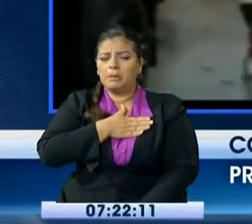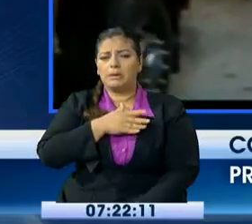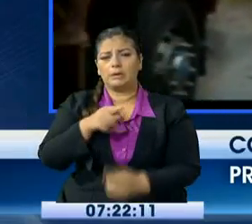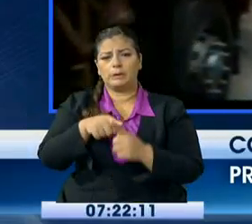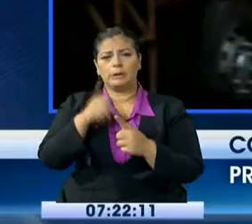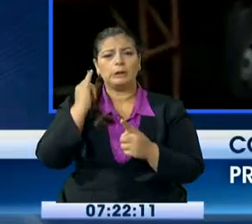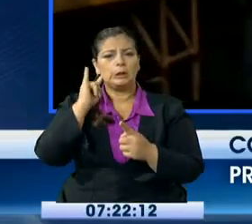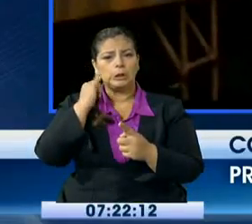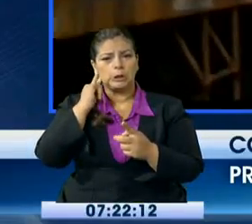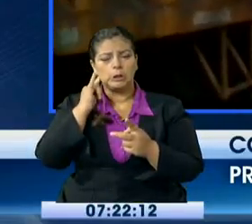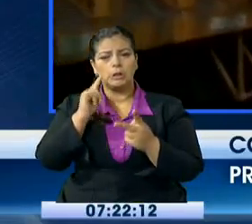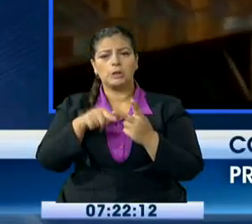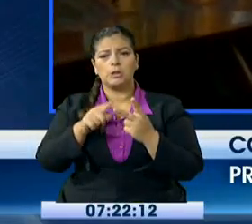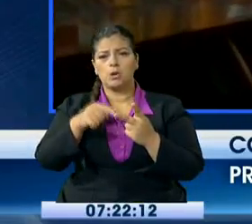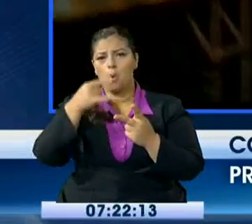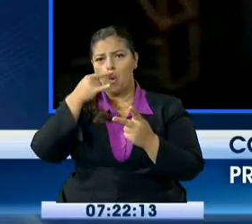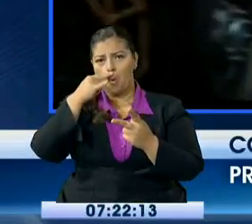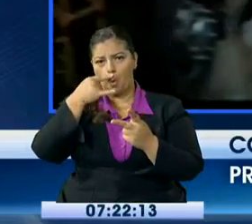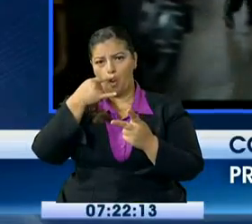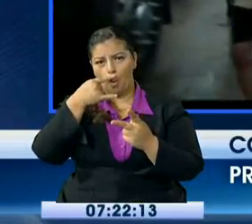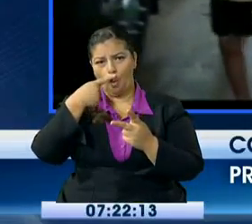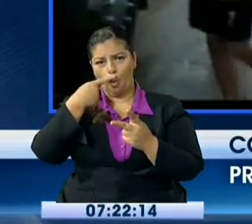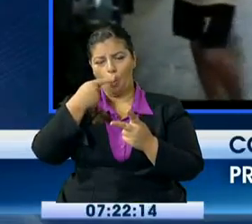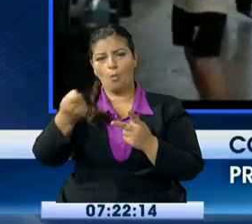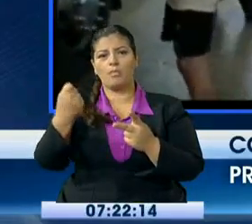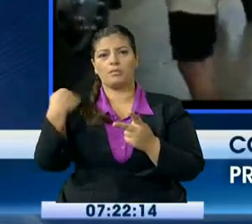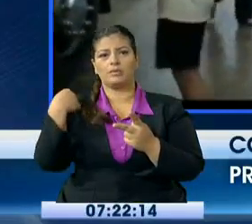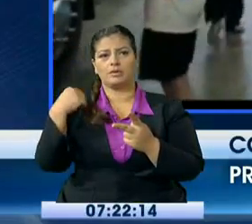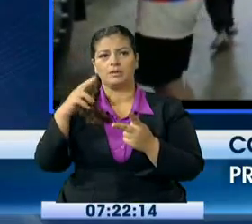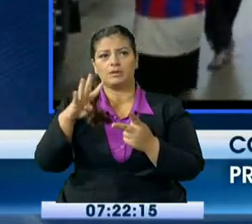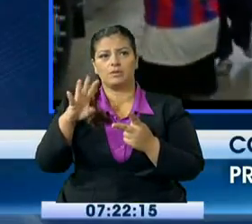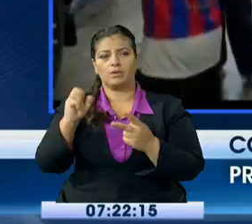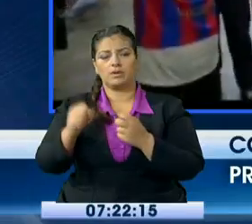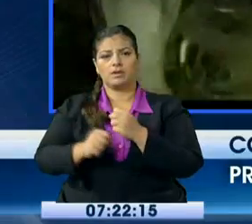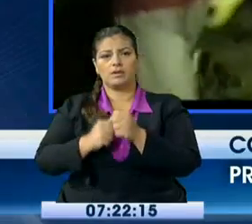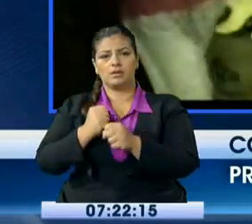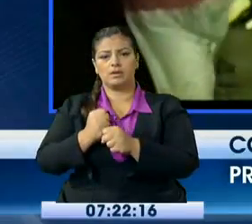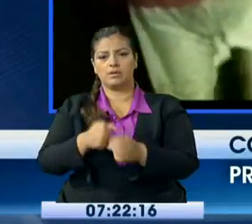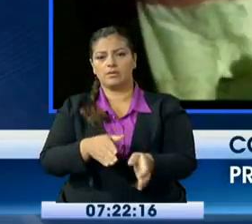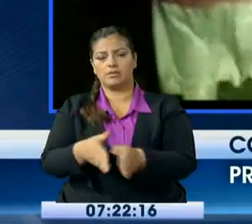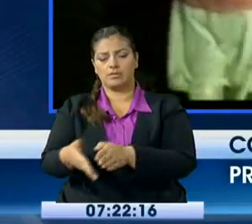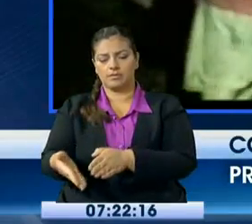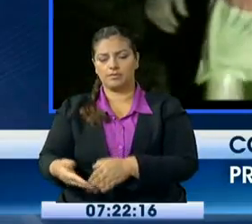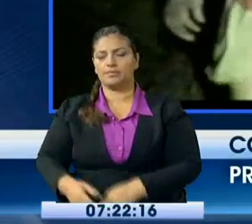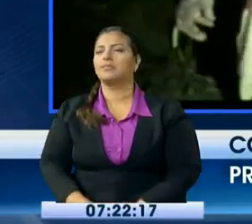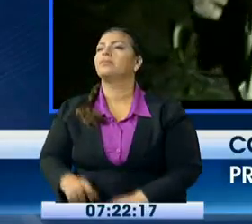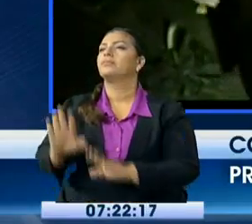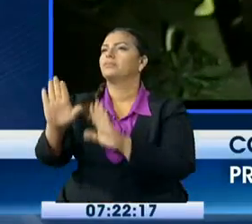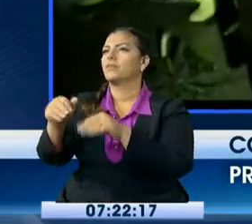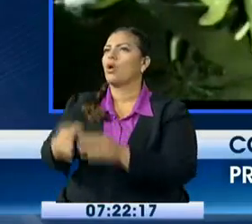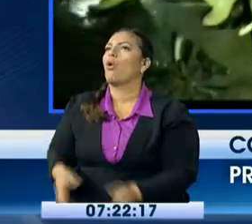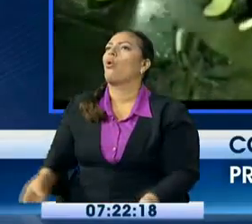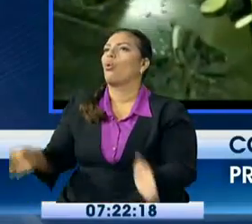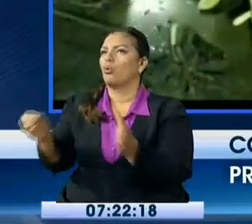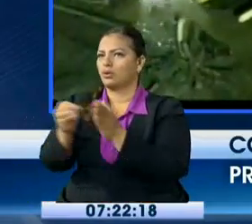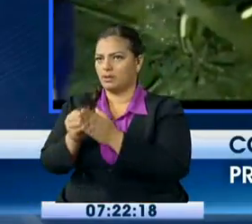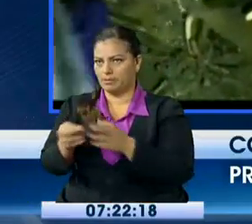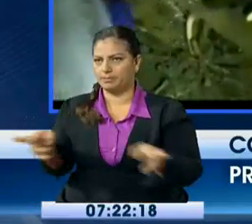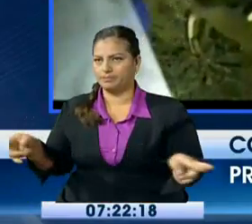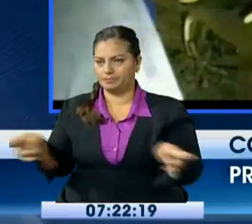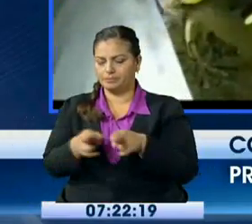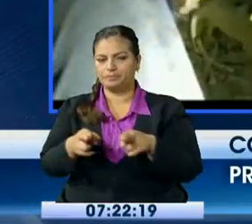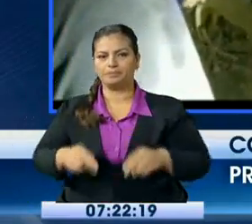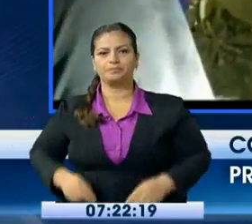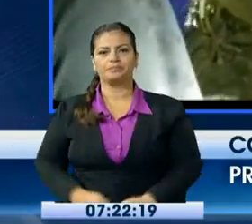personas en ese momento desaparecidas. Giovanni, vamos a ratificar o a rectificar la información. Desbordamiento del río Damas,